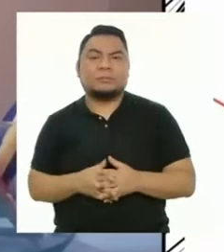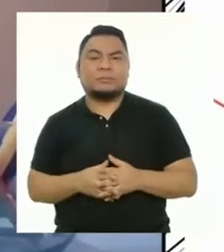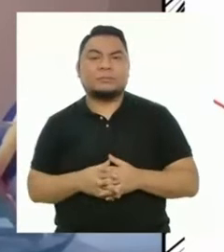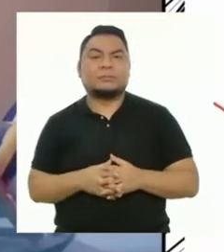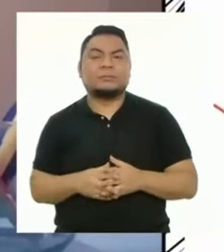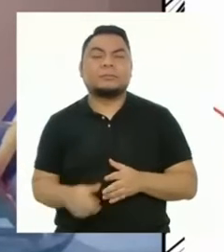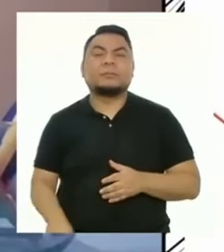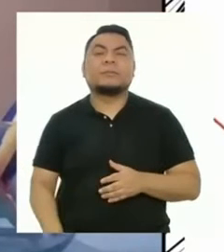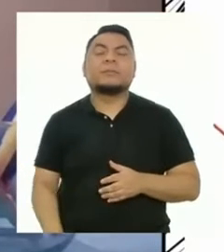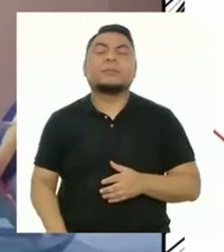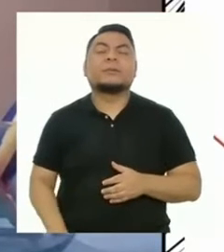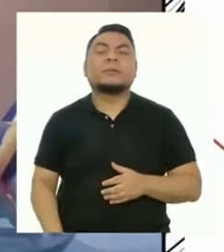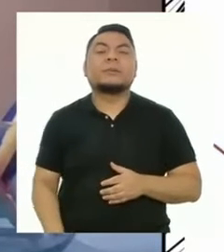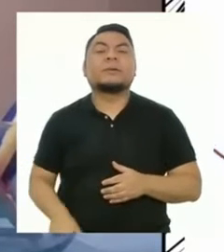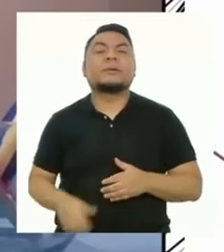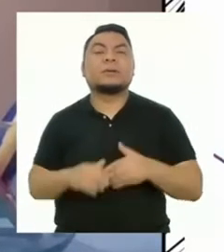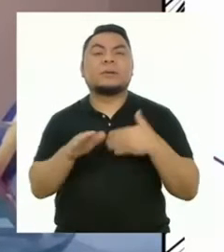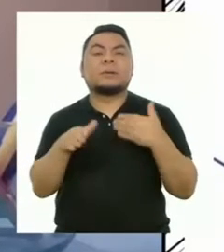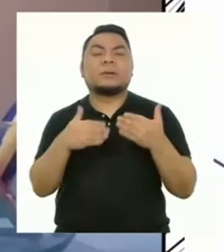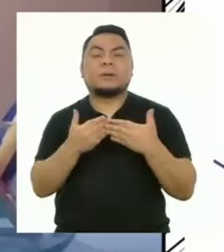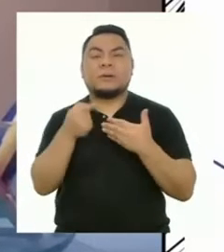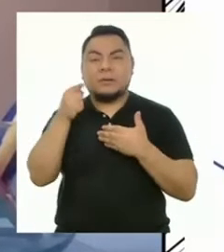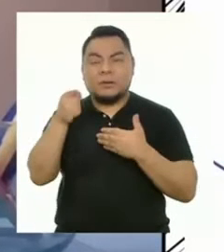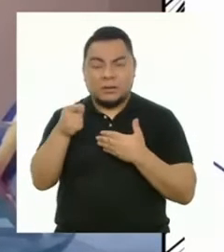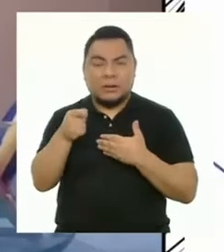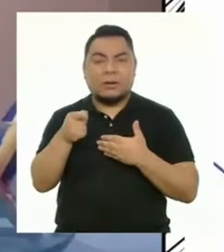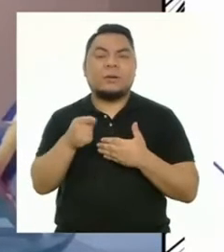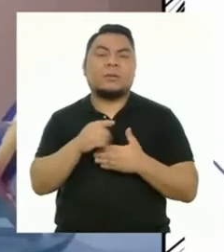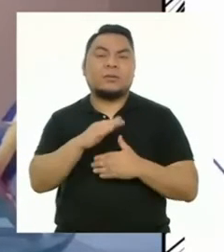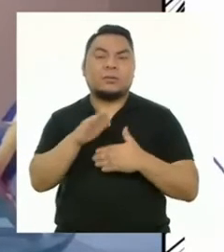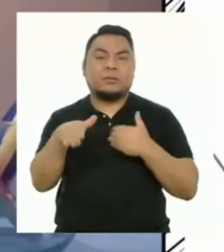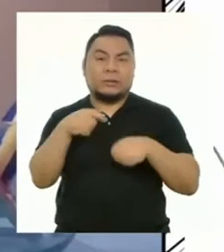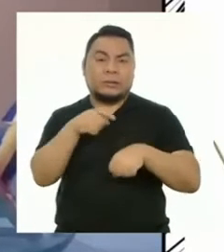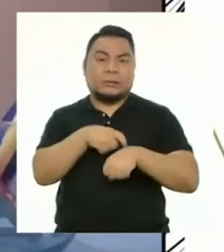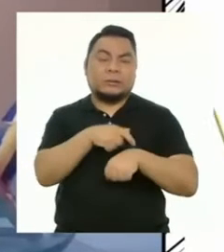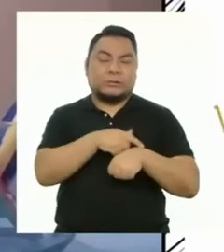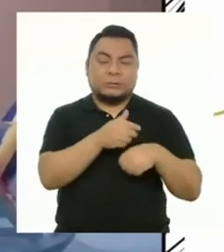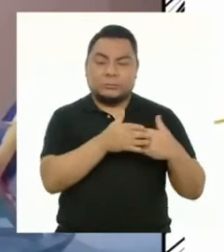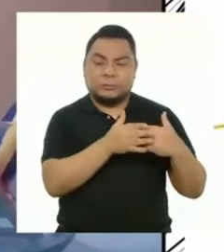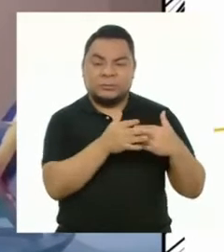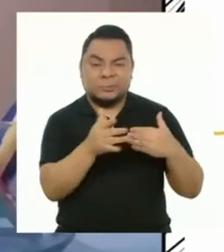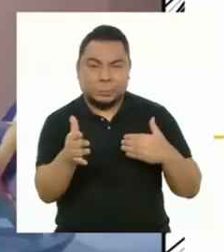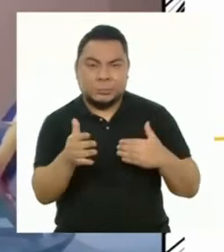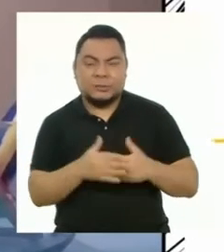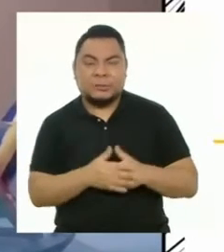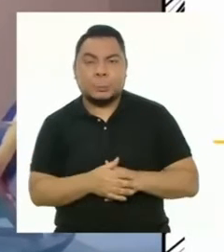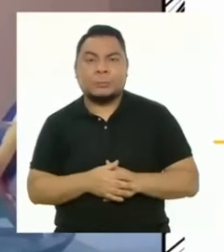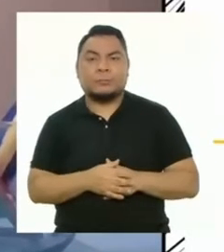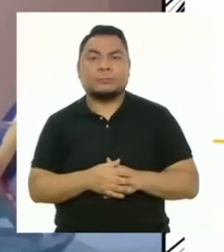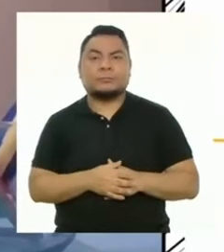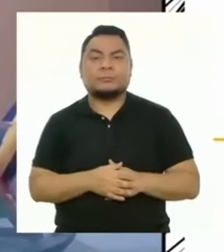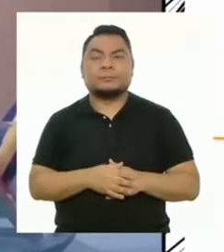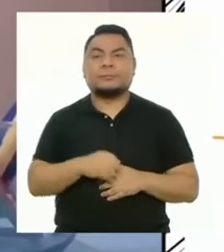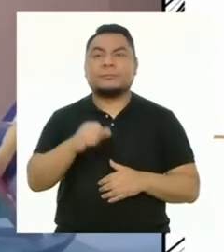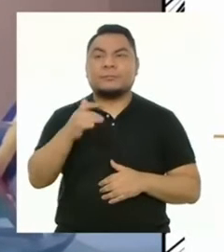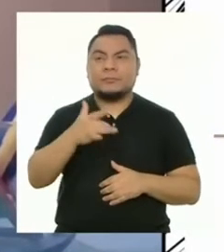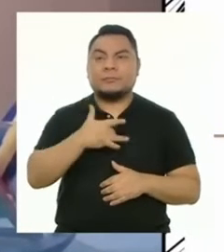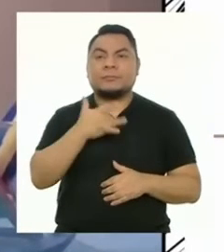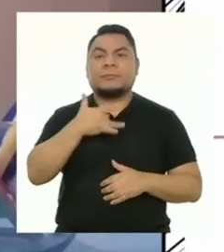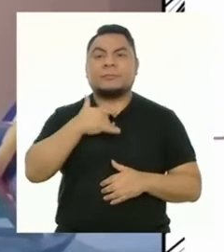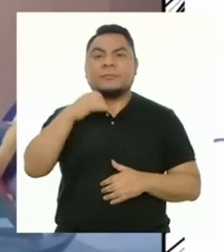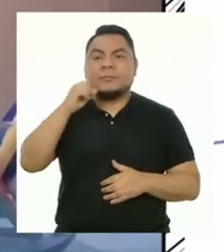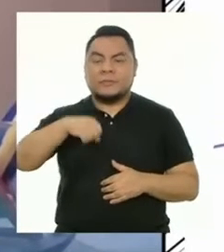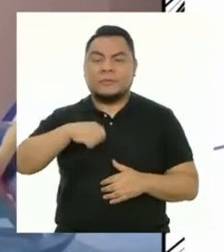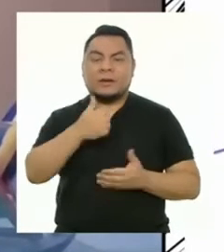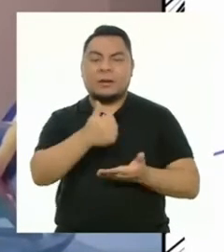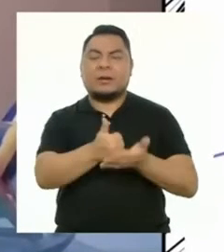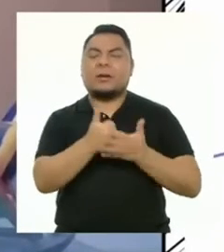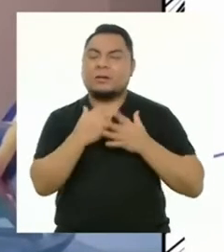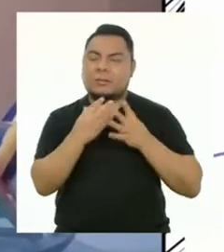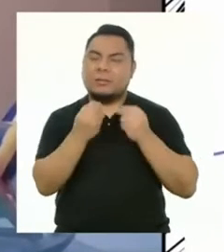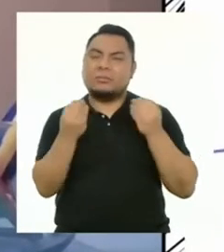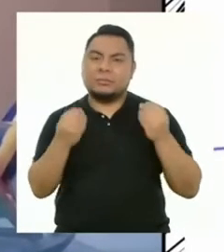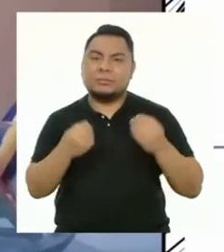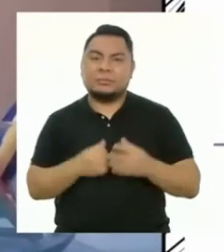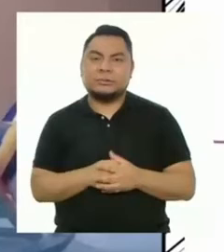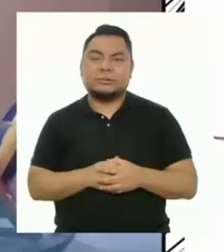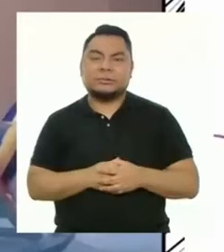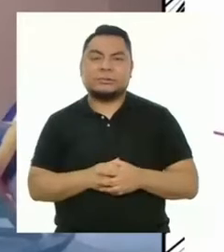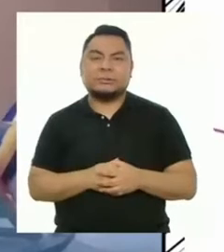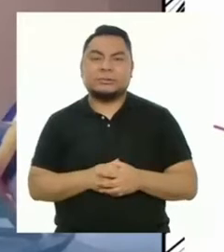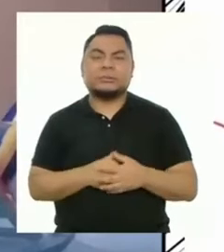En transcurso de todo este tiempo, sí siento que me ha ayudado mucho,